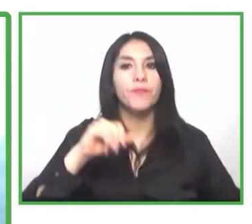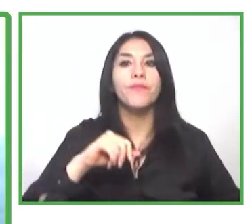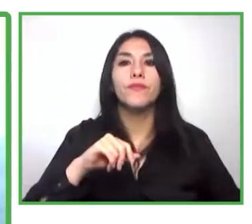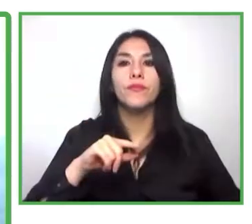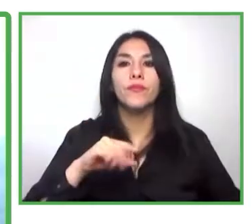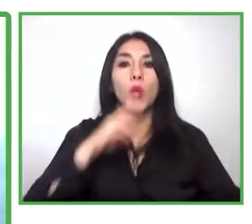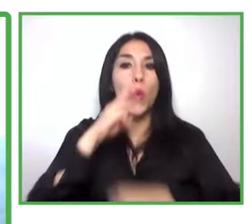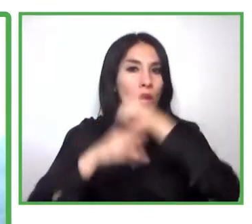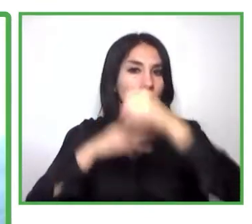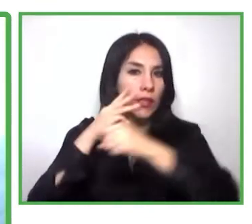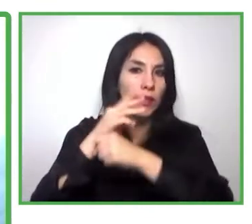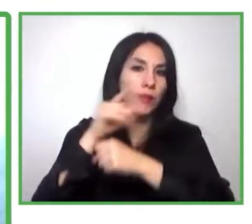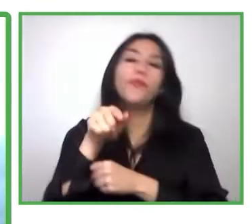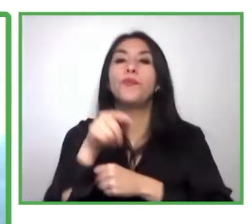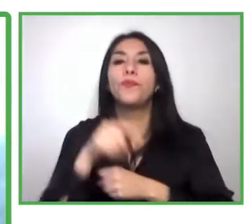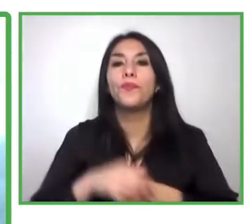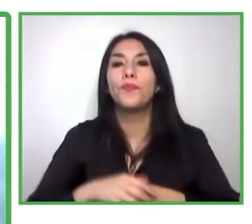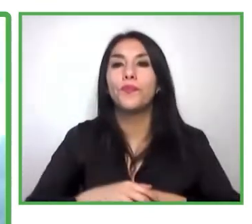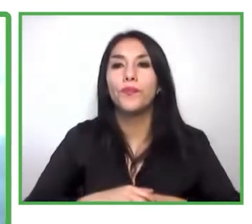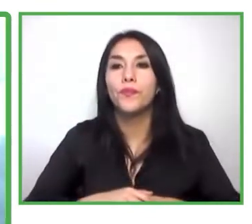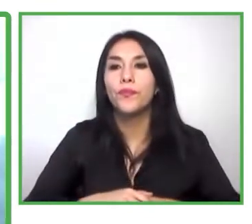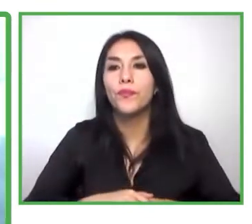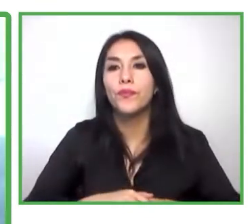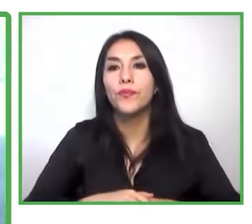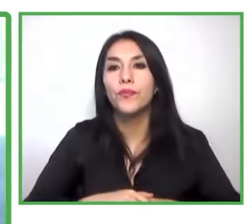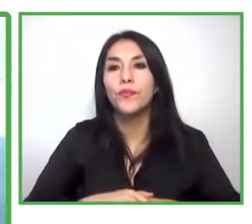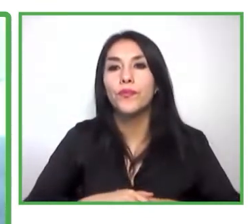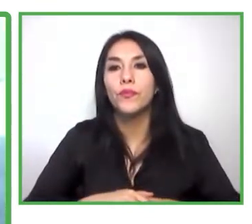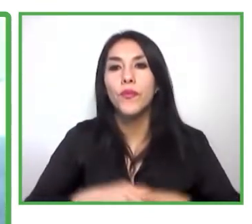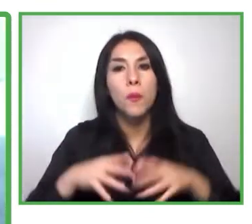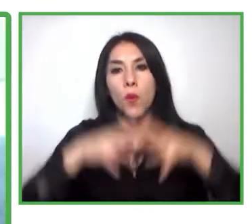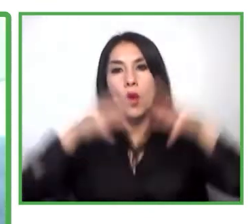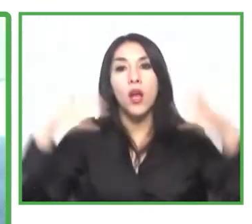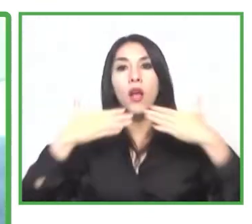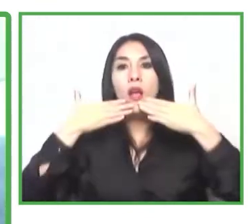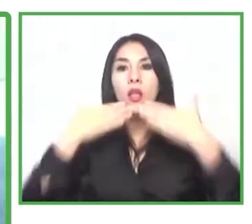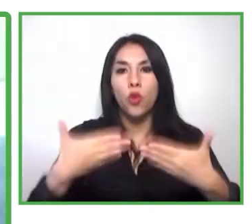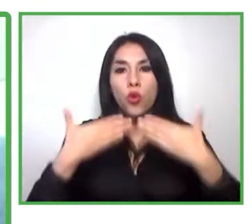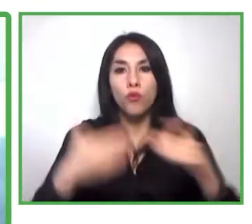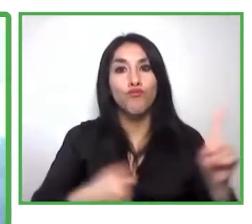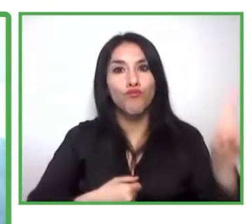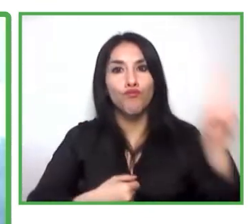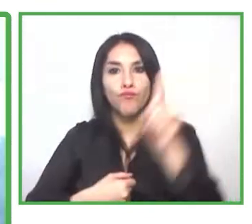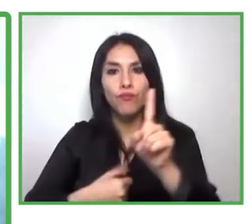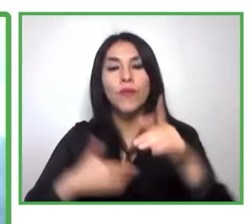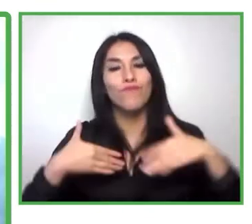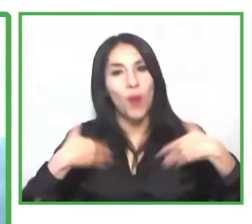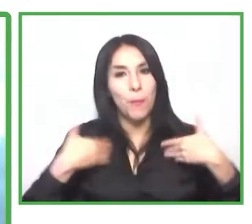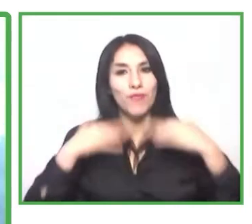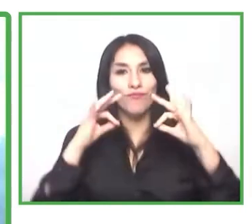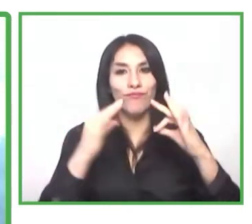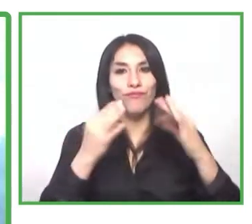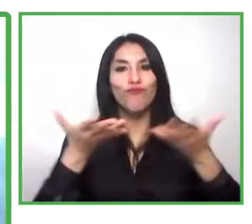muy contento de presentarte, de compartir este espacio, así que adelante Gabriel.